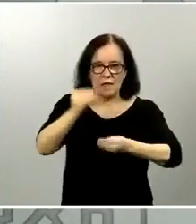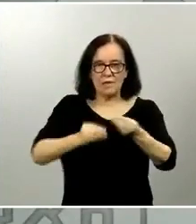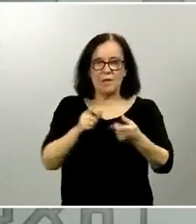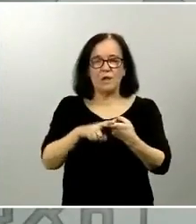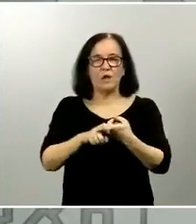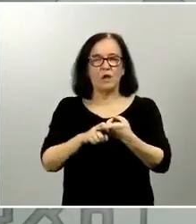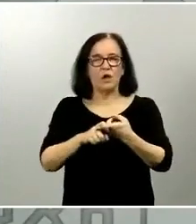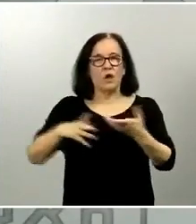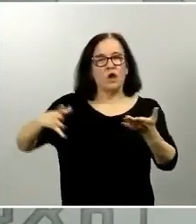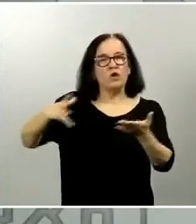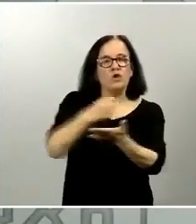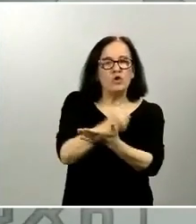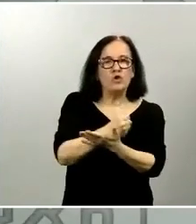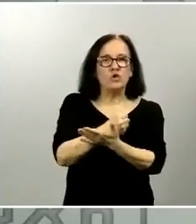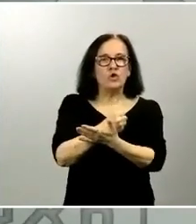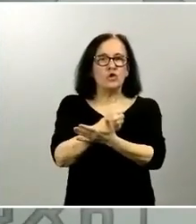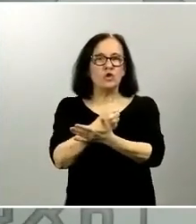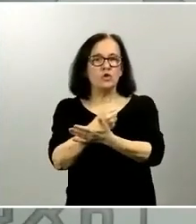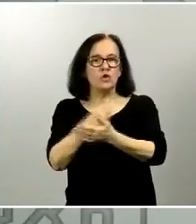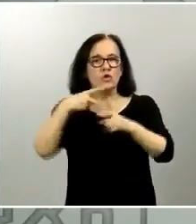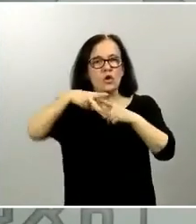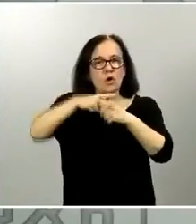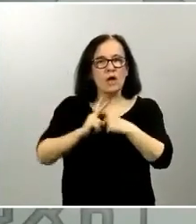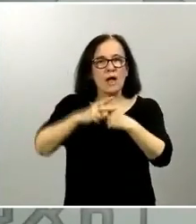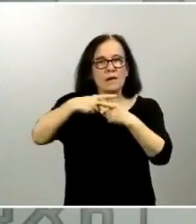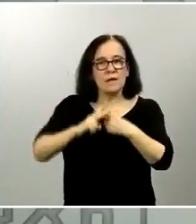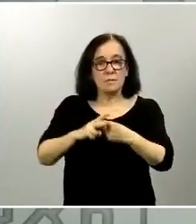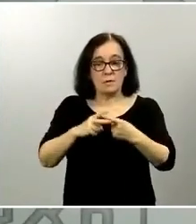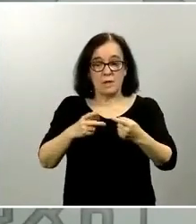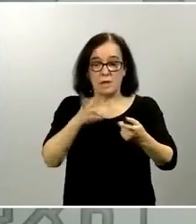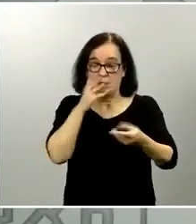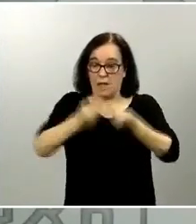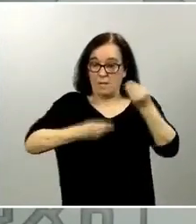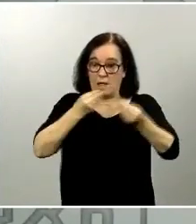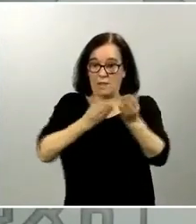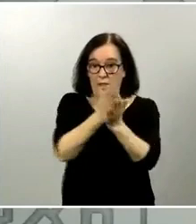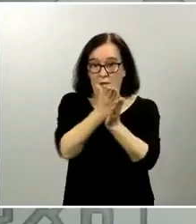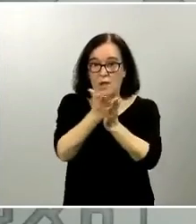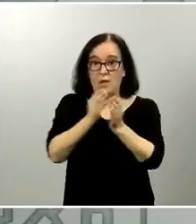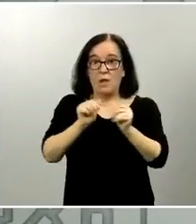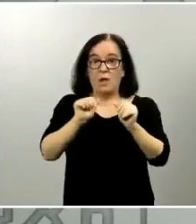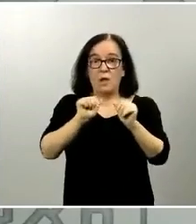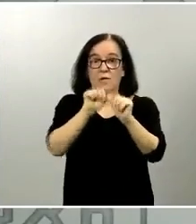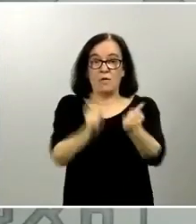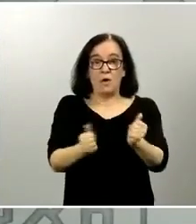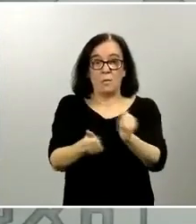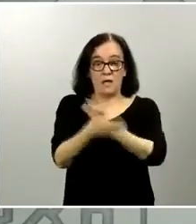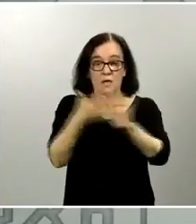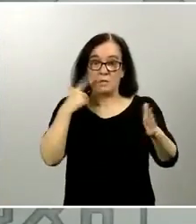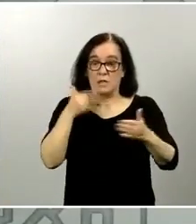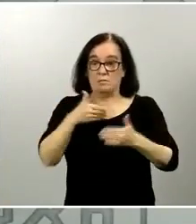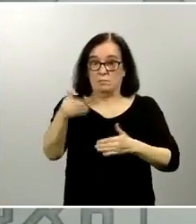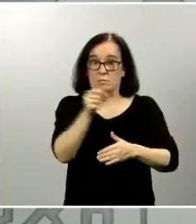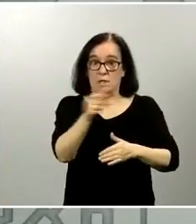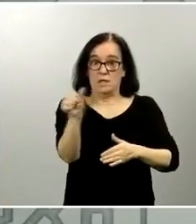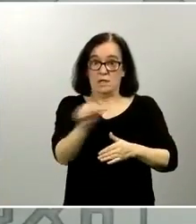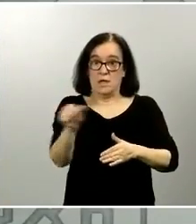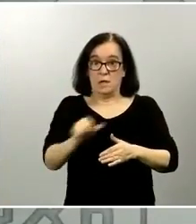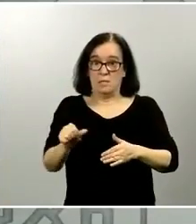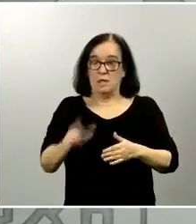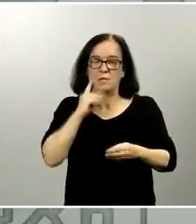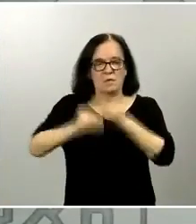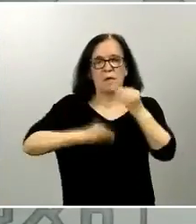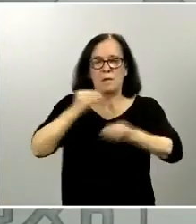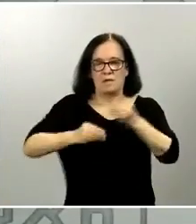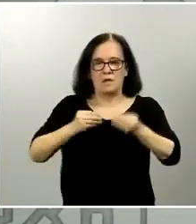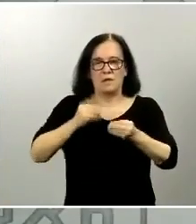todas las herramientas que tenemos a nuestro alcance para hacerlo de forma rápida y en las próximas semanas desde luego va a realizarse